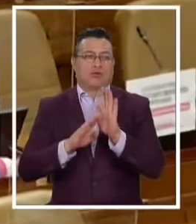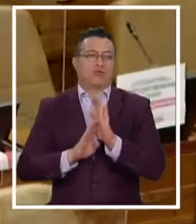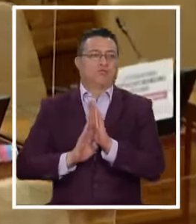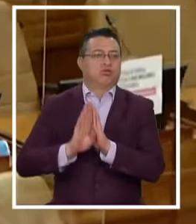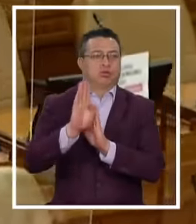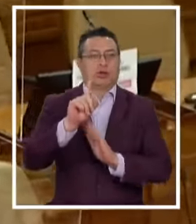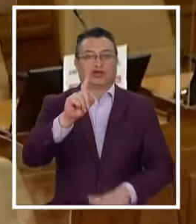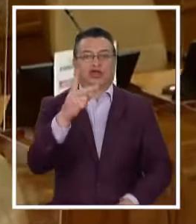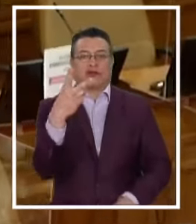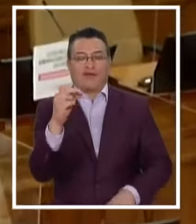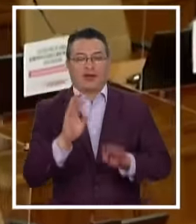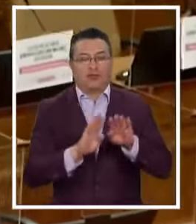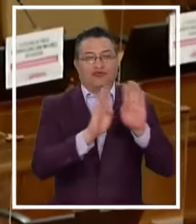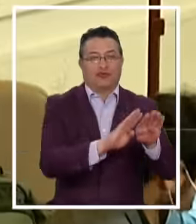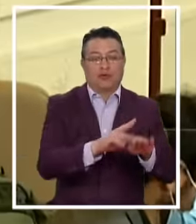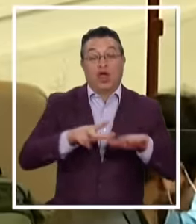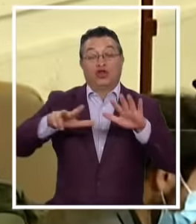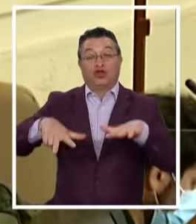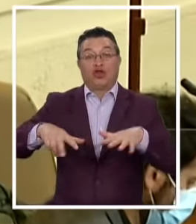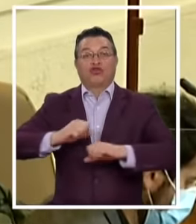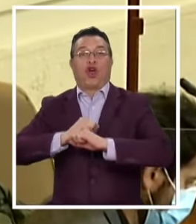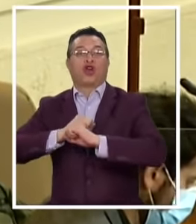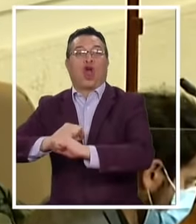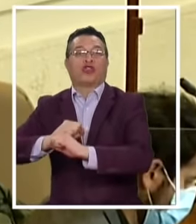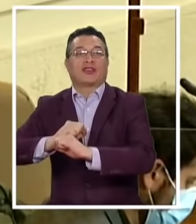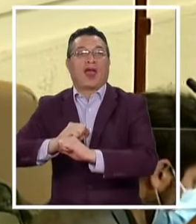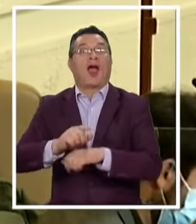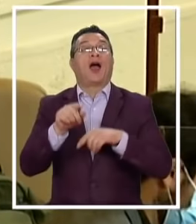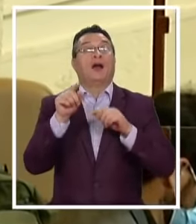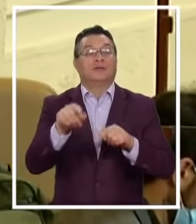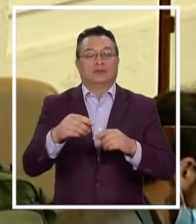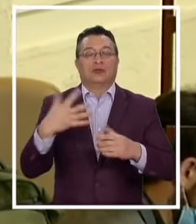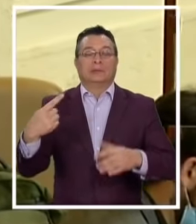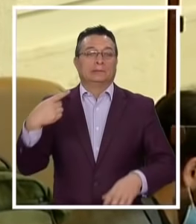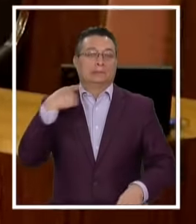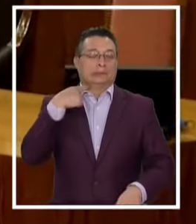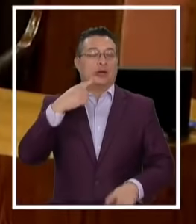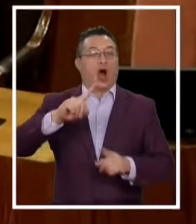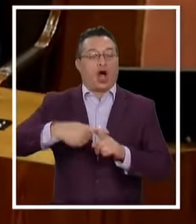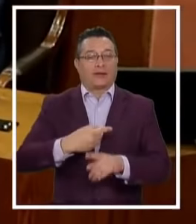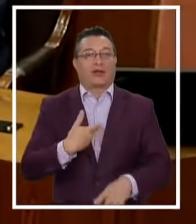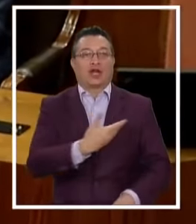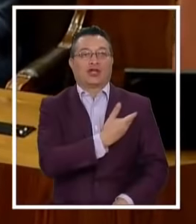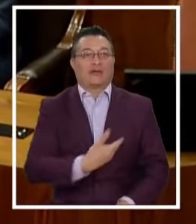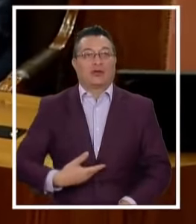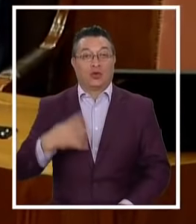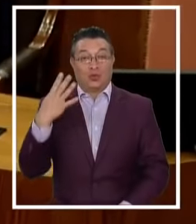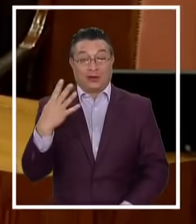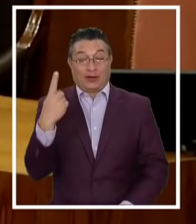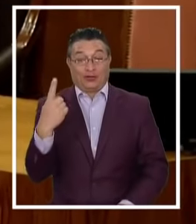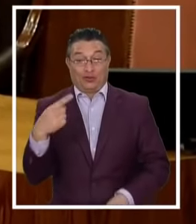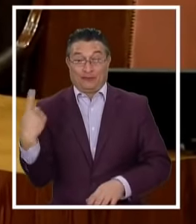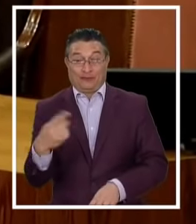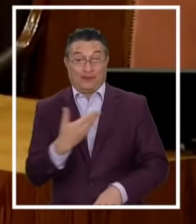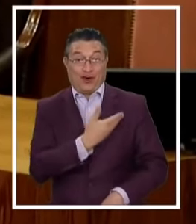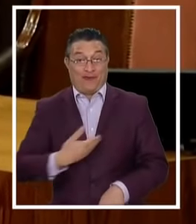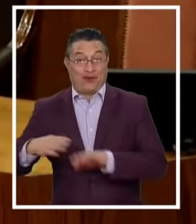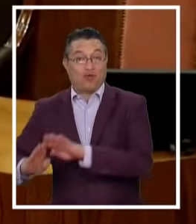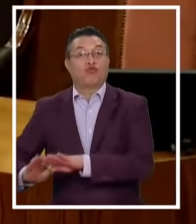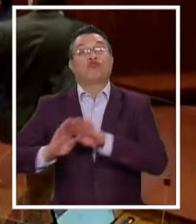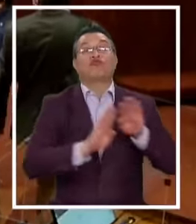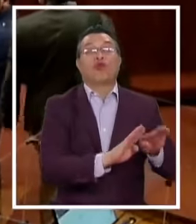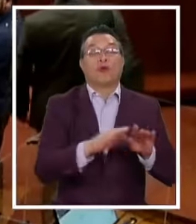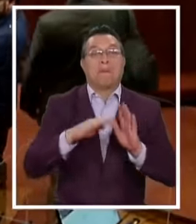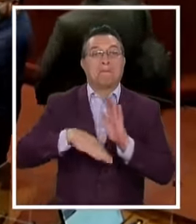120 votos a favor y solo 18 en contra Un nuevo golpe para el gobierno Porque los 41 votos oficialistas fueron claves para